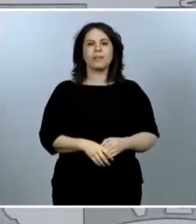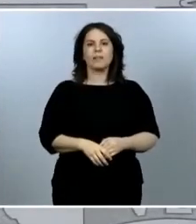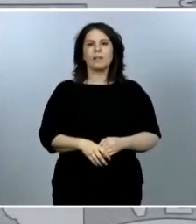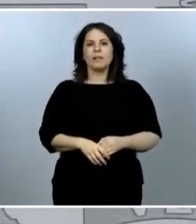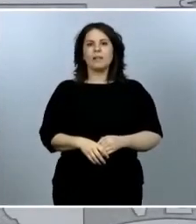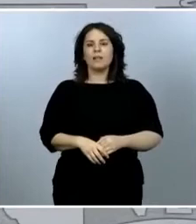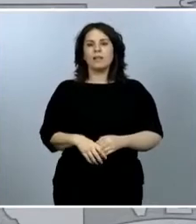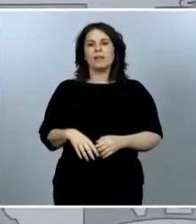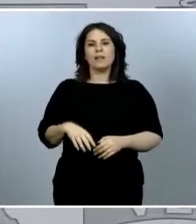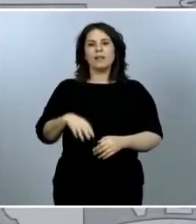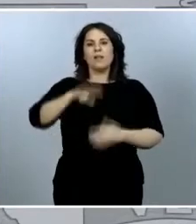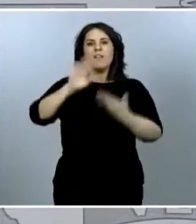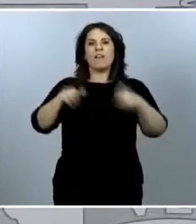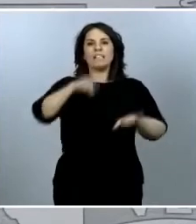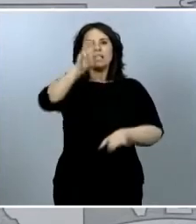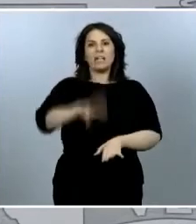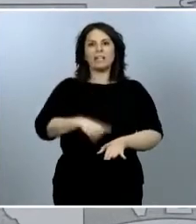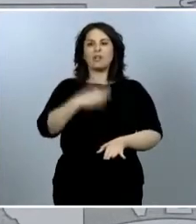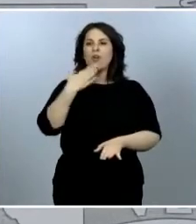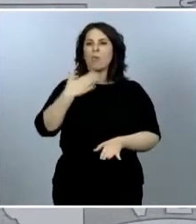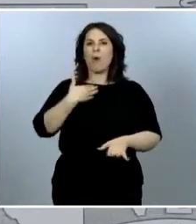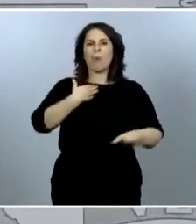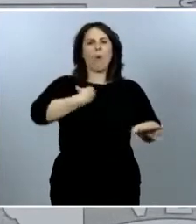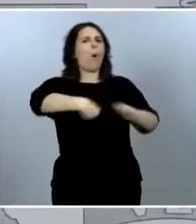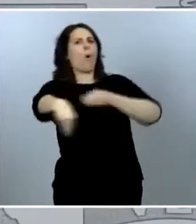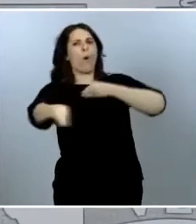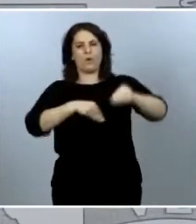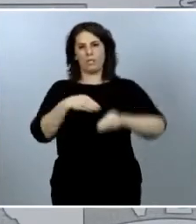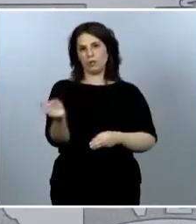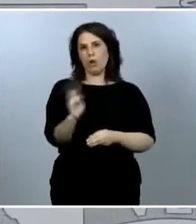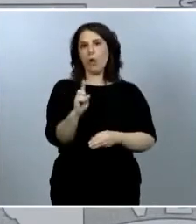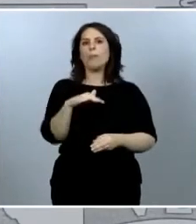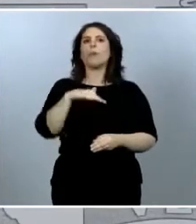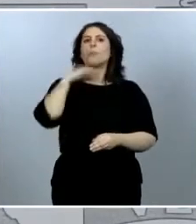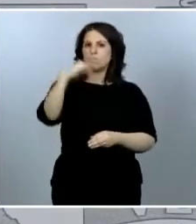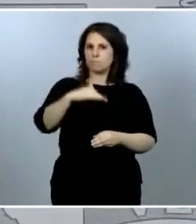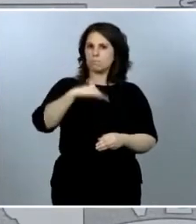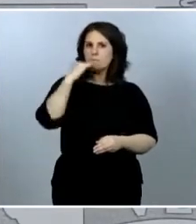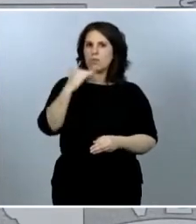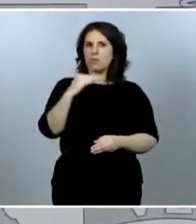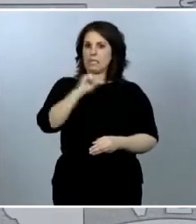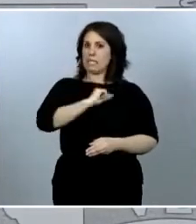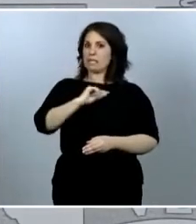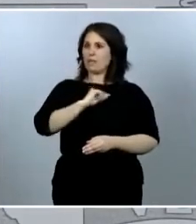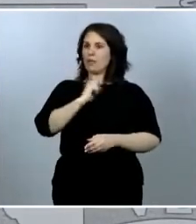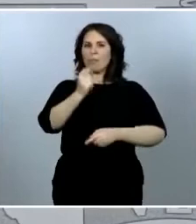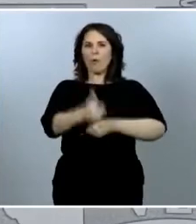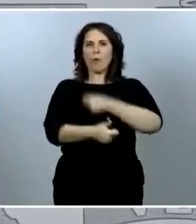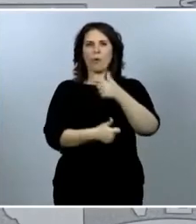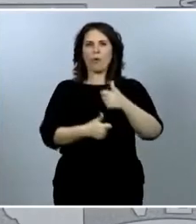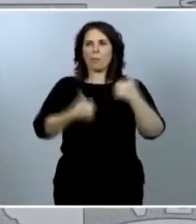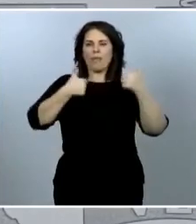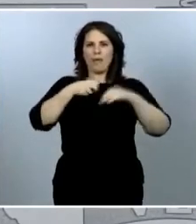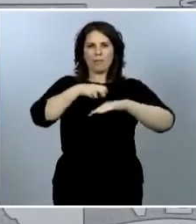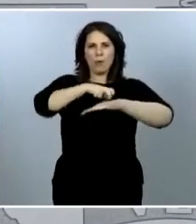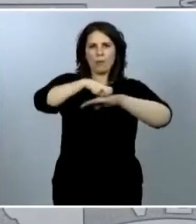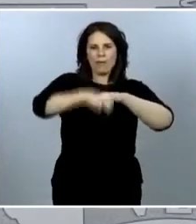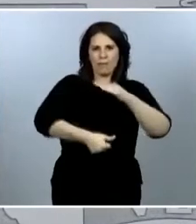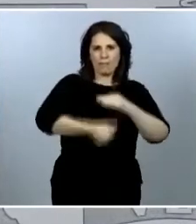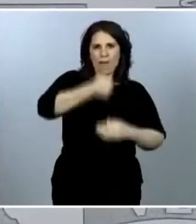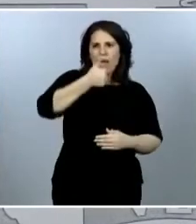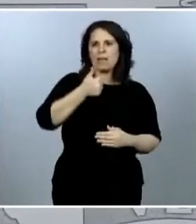pero sí mucho mayor. Crece día a día la sensación de que recuperamos espacios de movilidad, de actividad y no